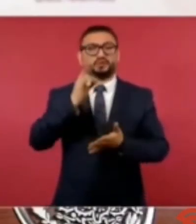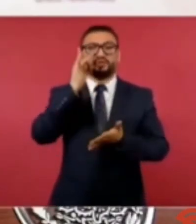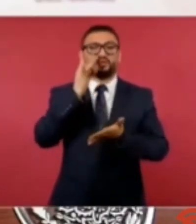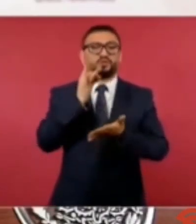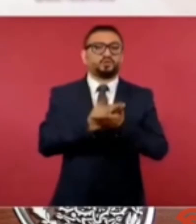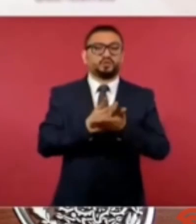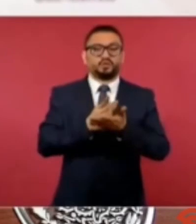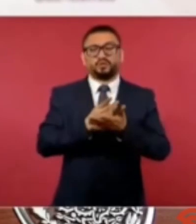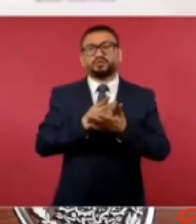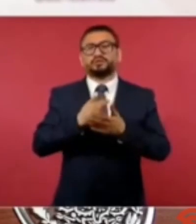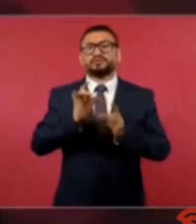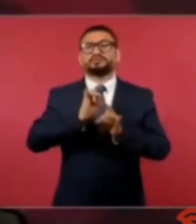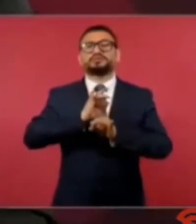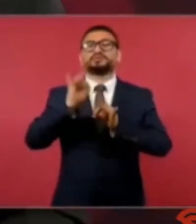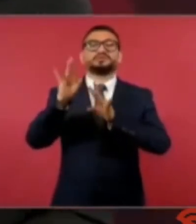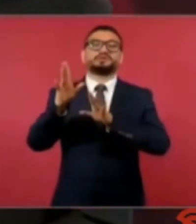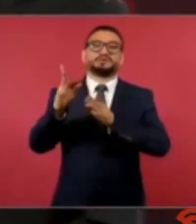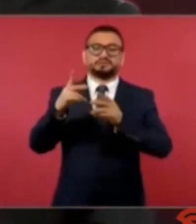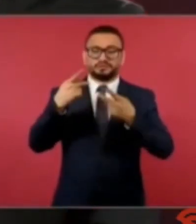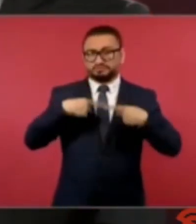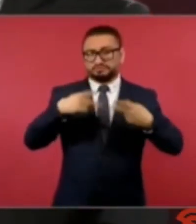lo del asilo, pero